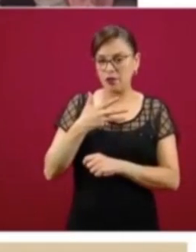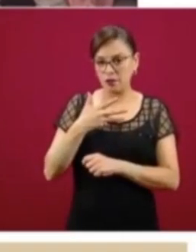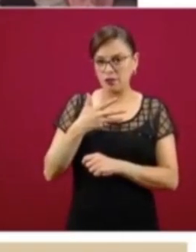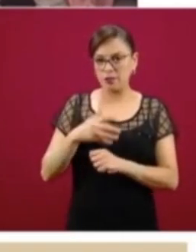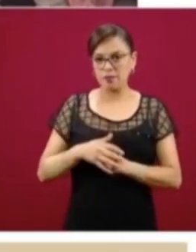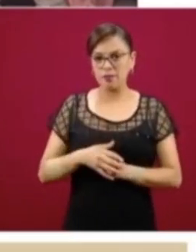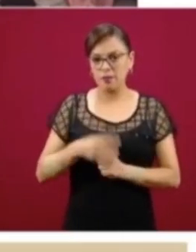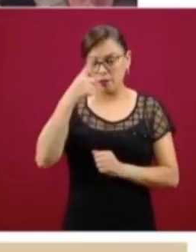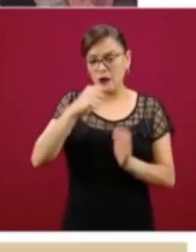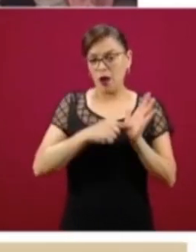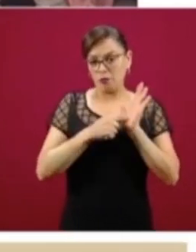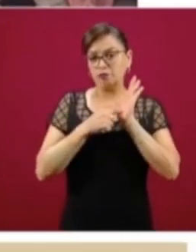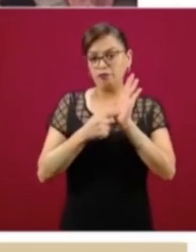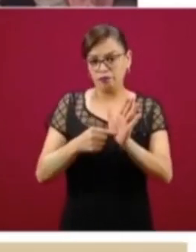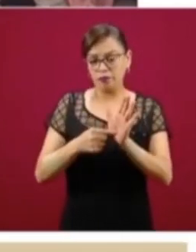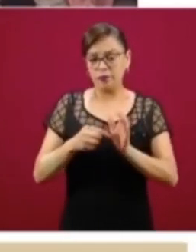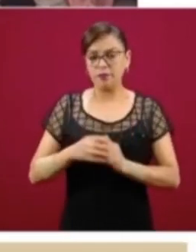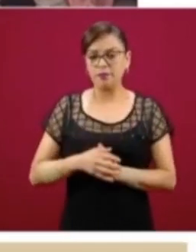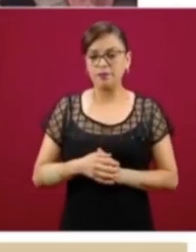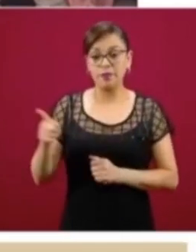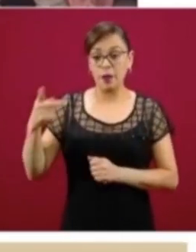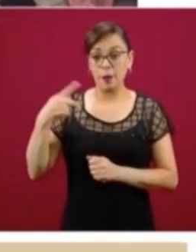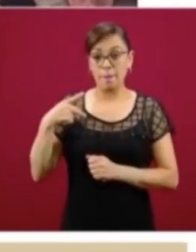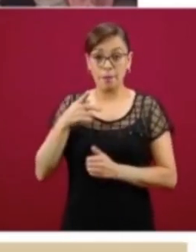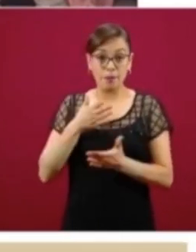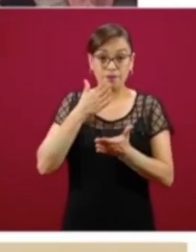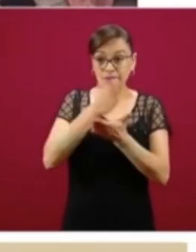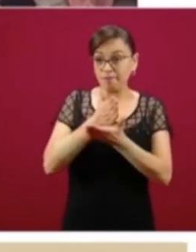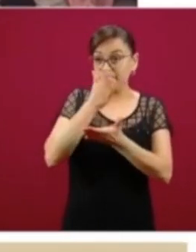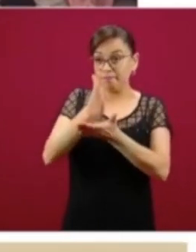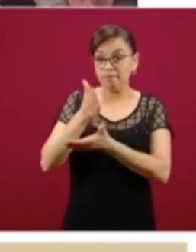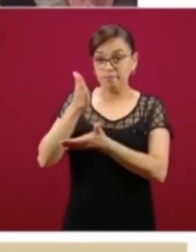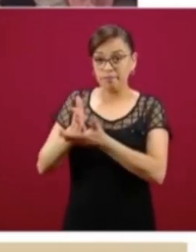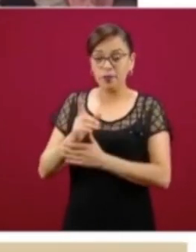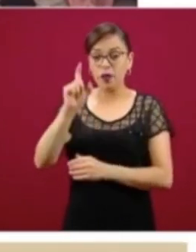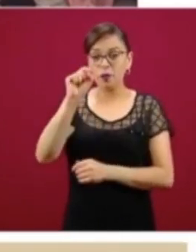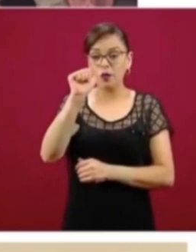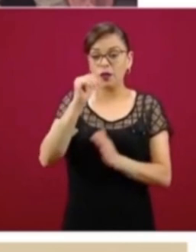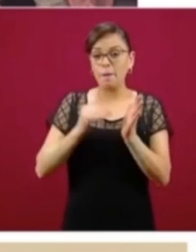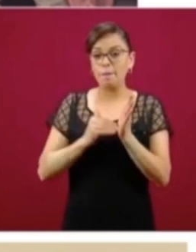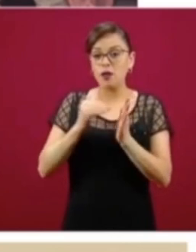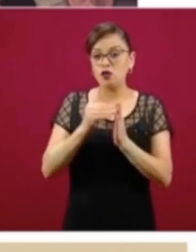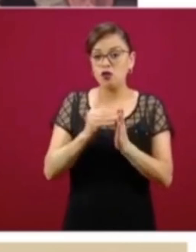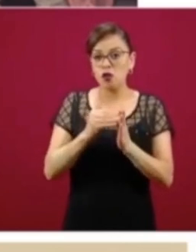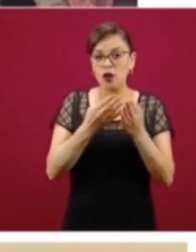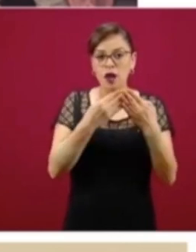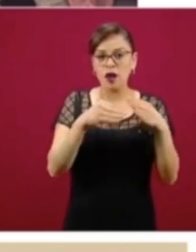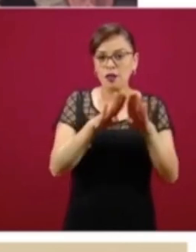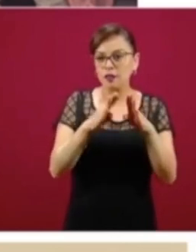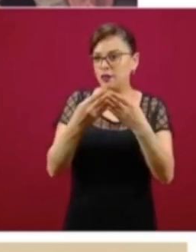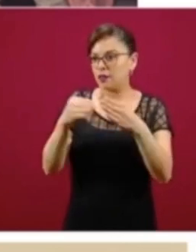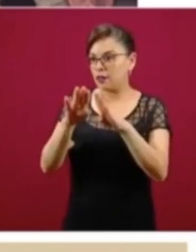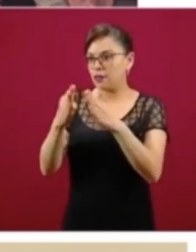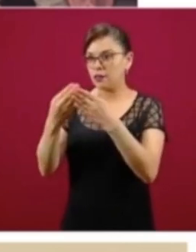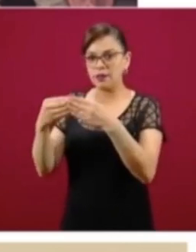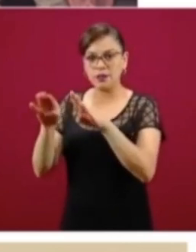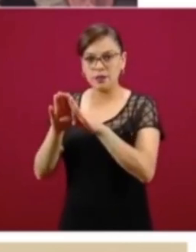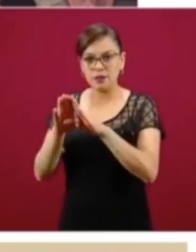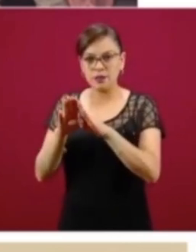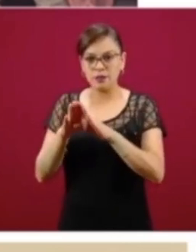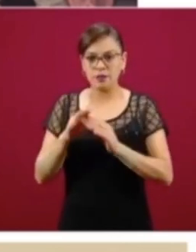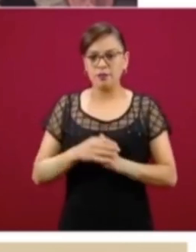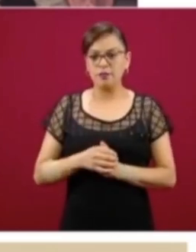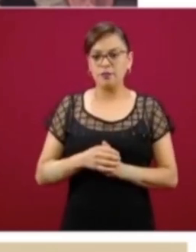Los servidores de la nación visitaron 26 millones de domicilios de los 32 millones